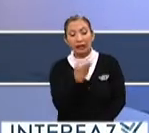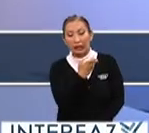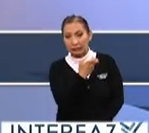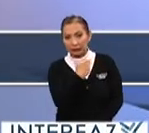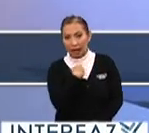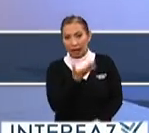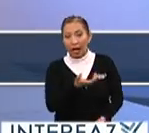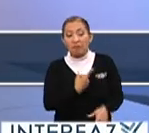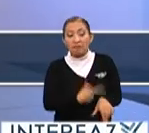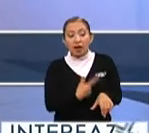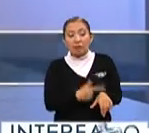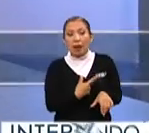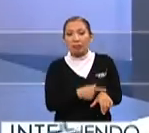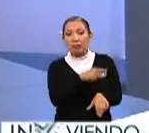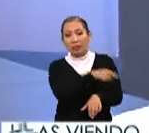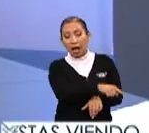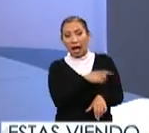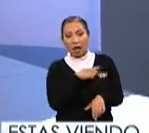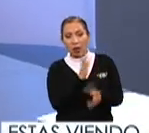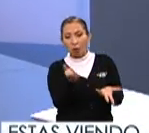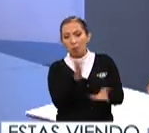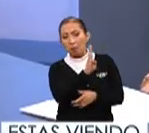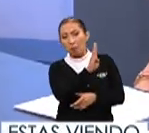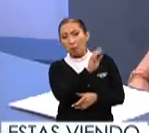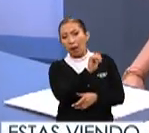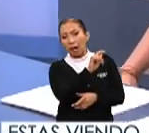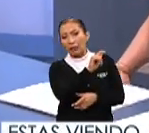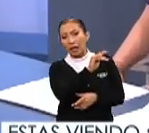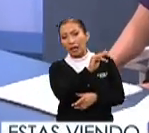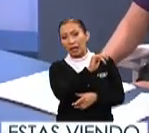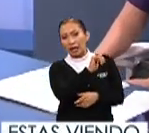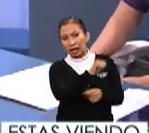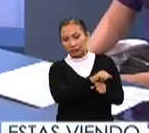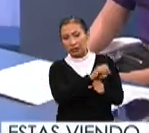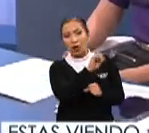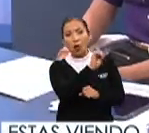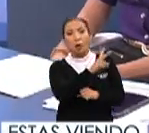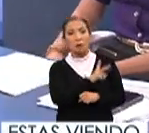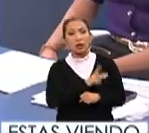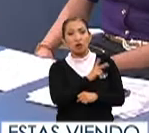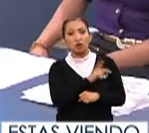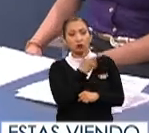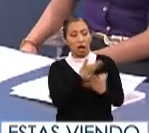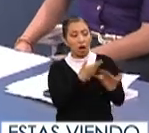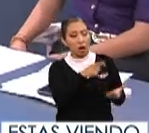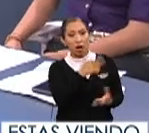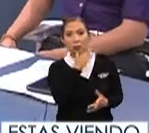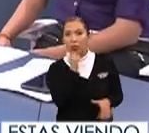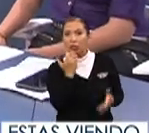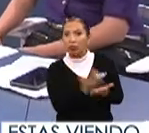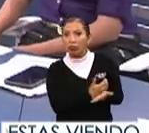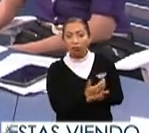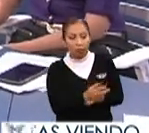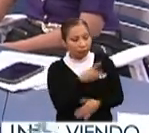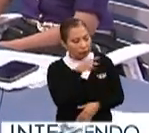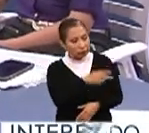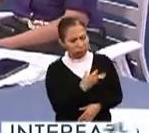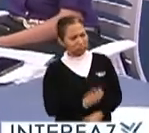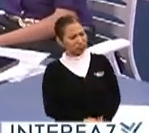enfermedades producidas por microorganismos que son resistentes ahora considerados resistentes